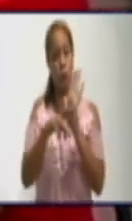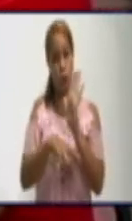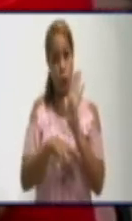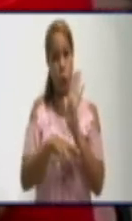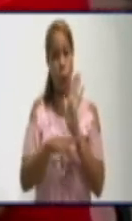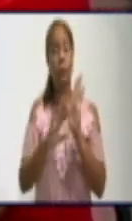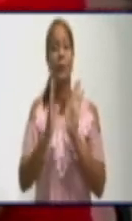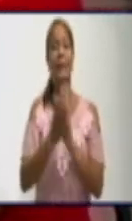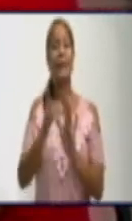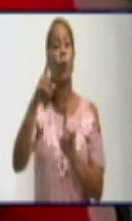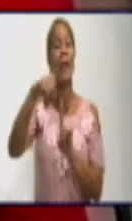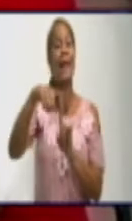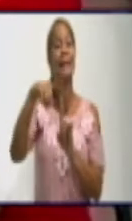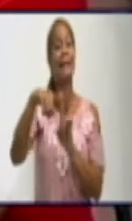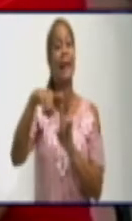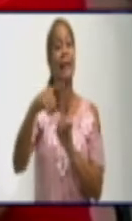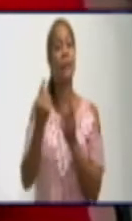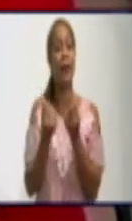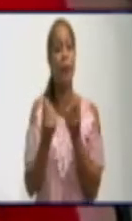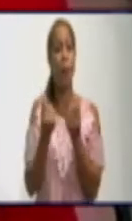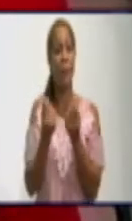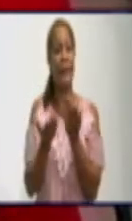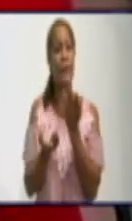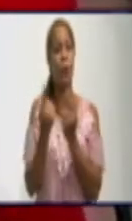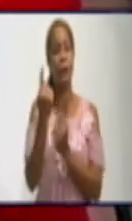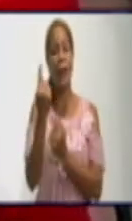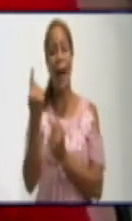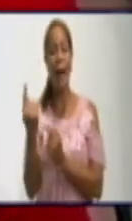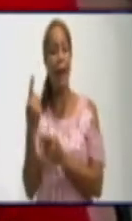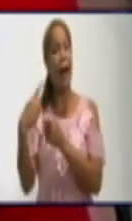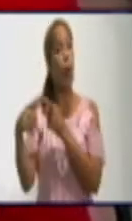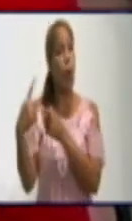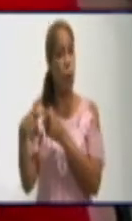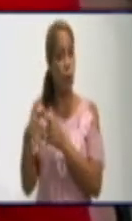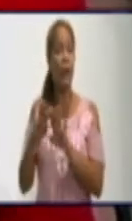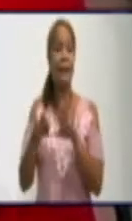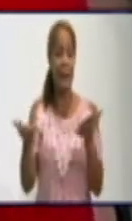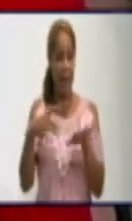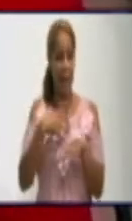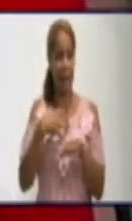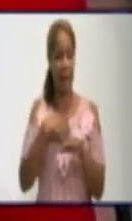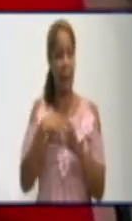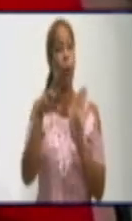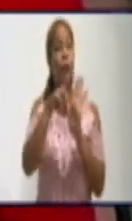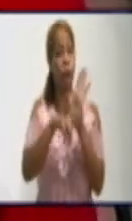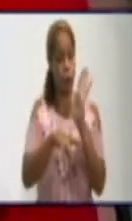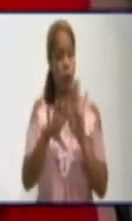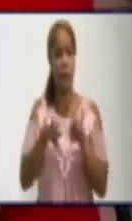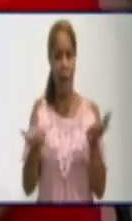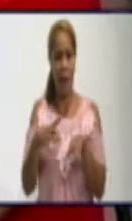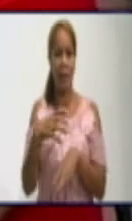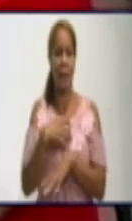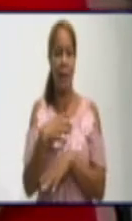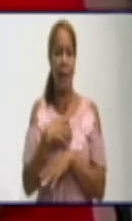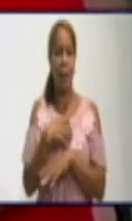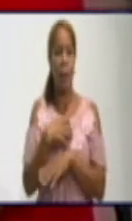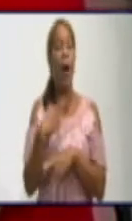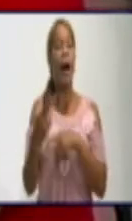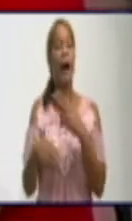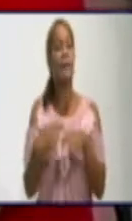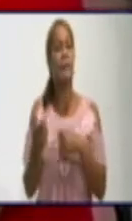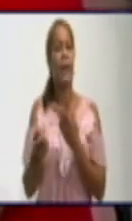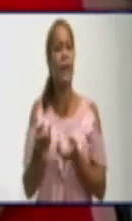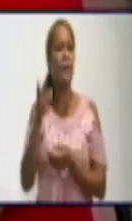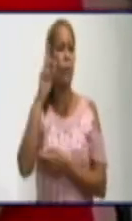para la fosa reiterativa vendríamos aquí a comentarla. Bueno, esa resolución ya la tenemos en nuestro poder. Hacer un breve